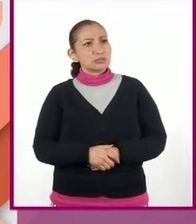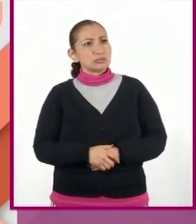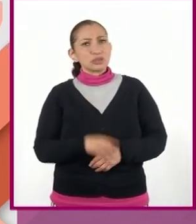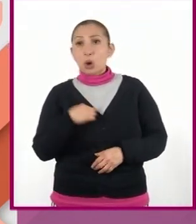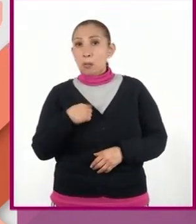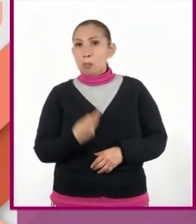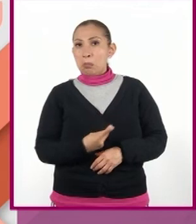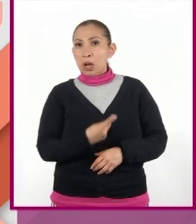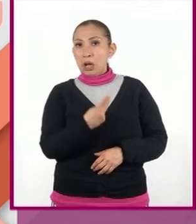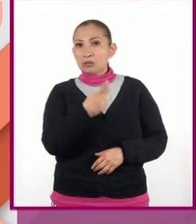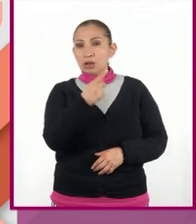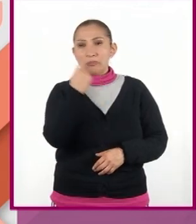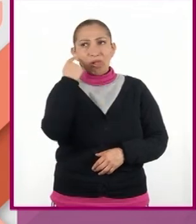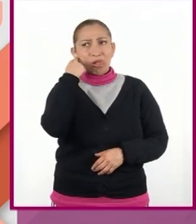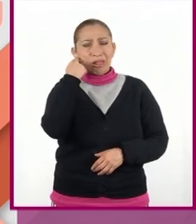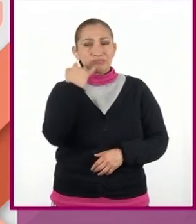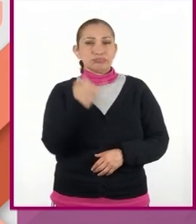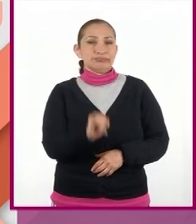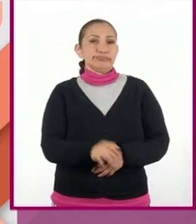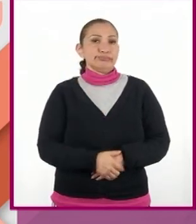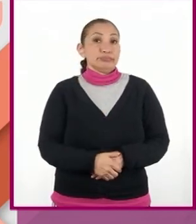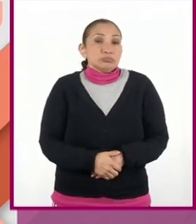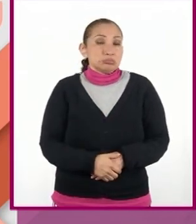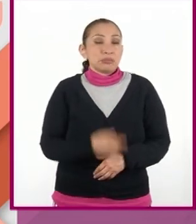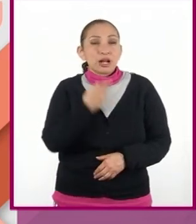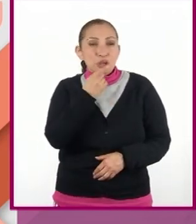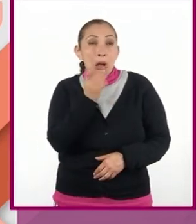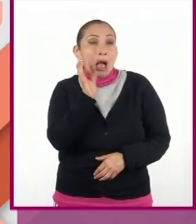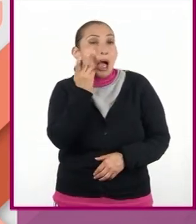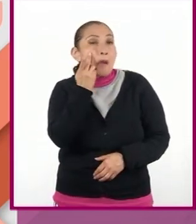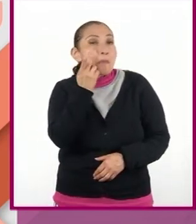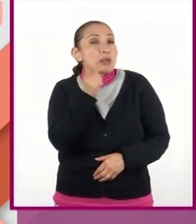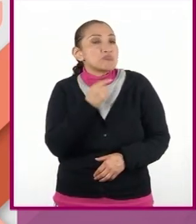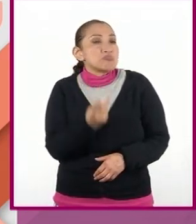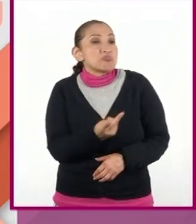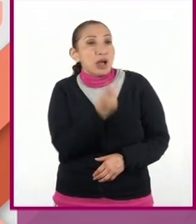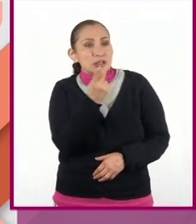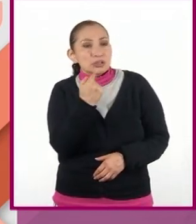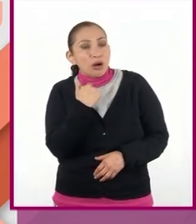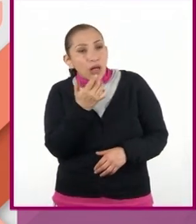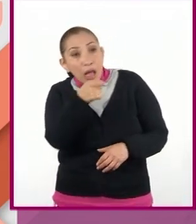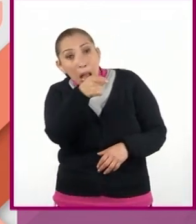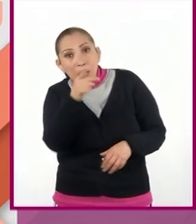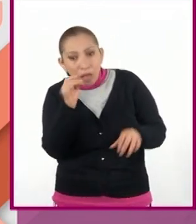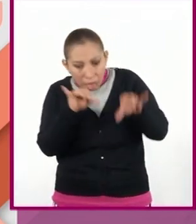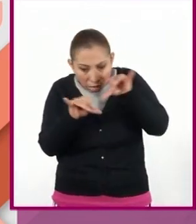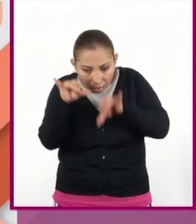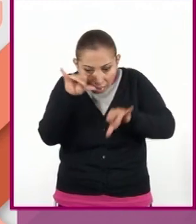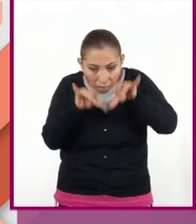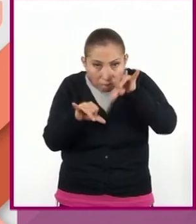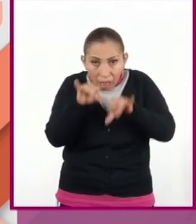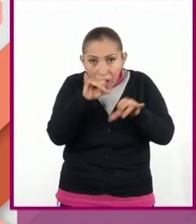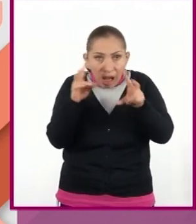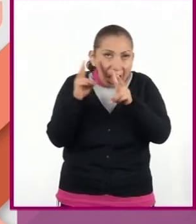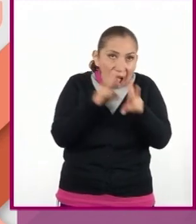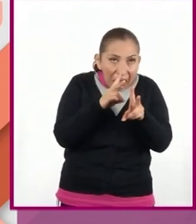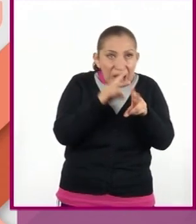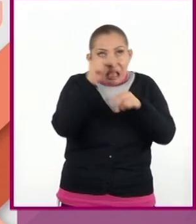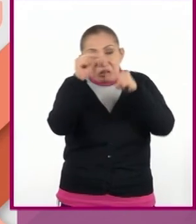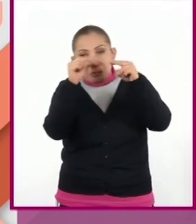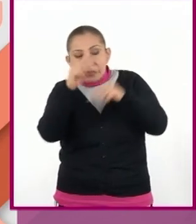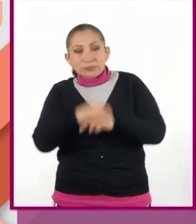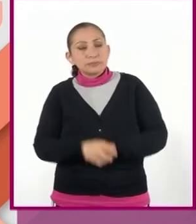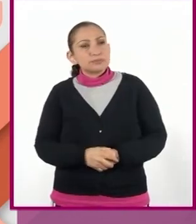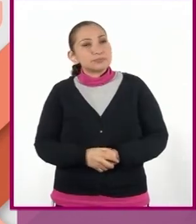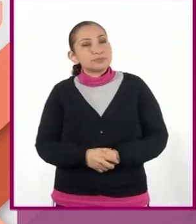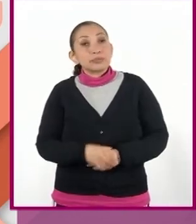pregunta debió haberle sonado tan absurda, pero quise asegurarme, y es que estaba tan entusiasmado con todo esto de los vientos y las nubes.